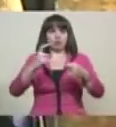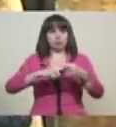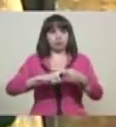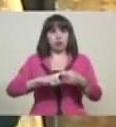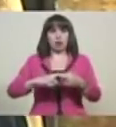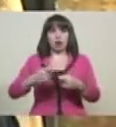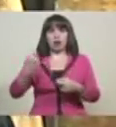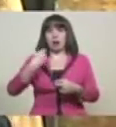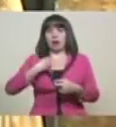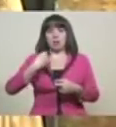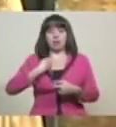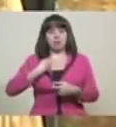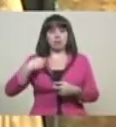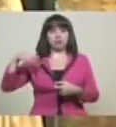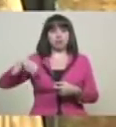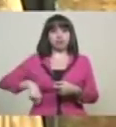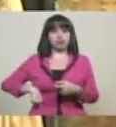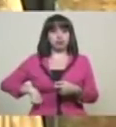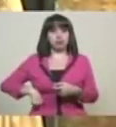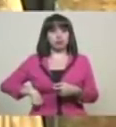los salarios y los ingresos.